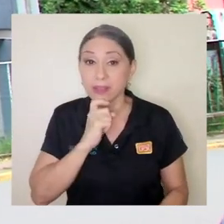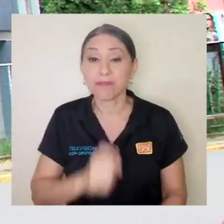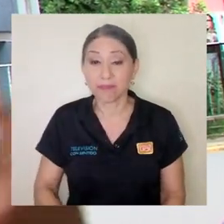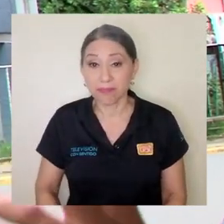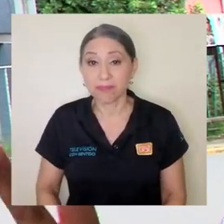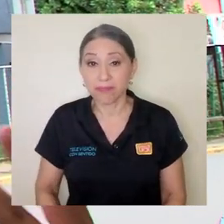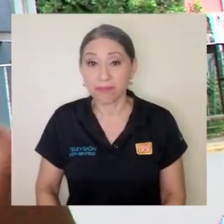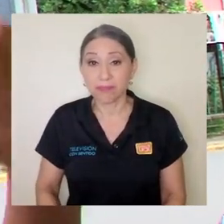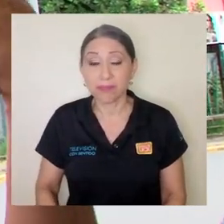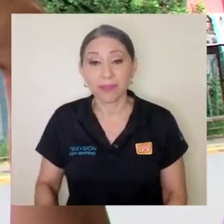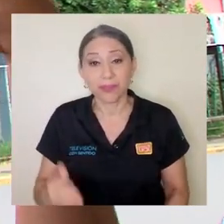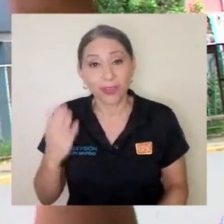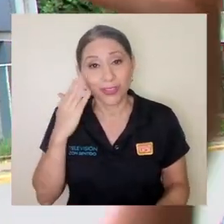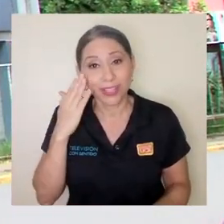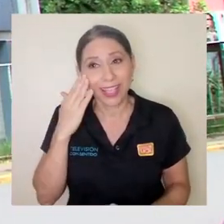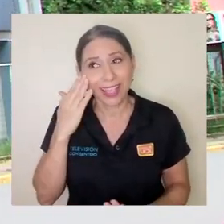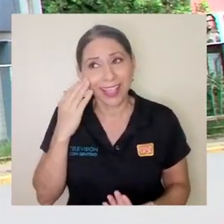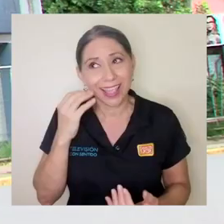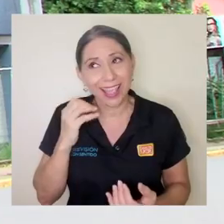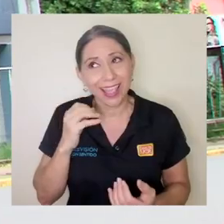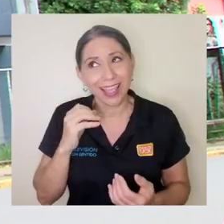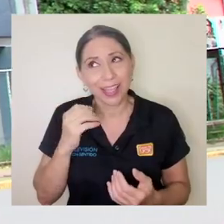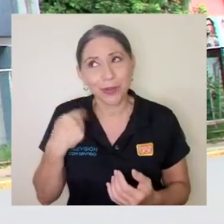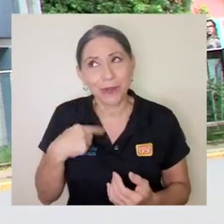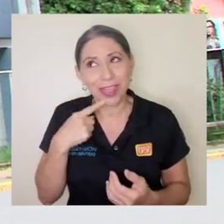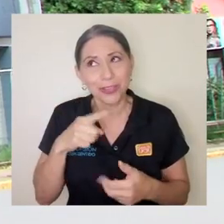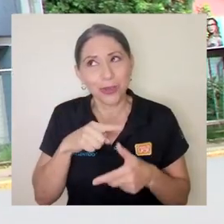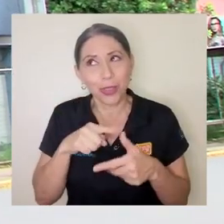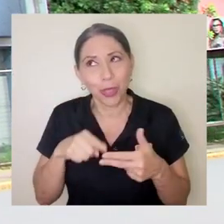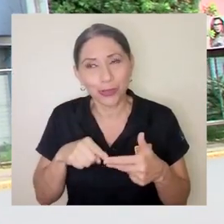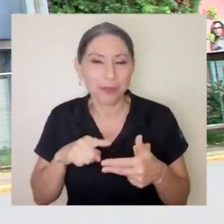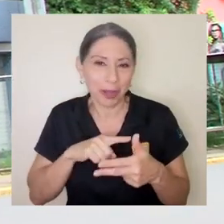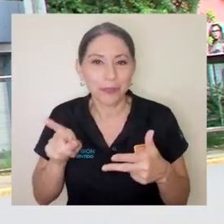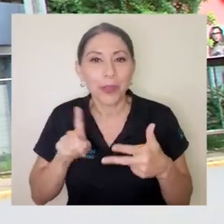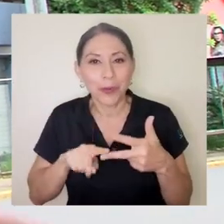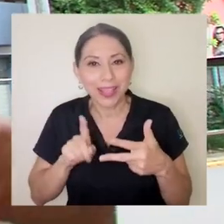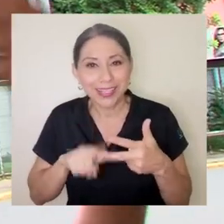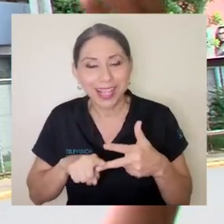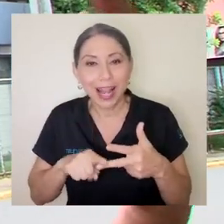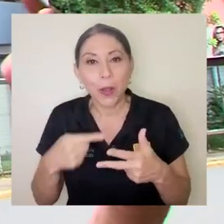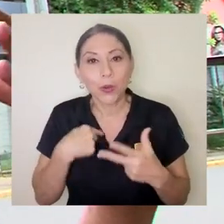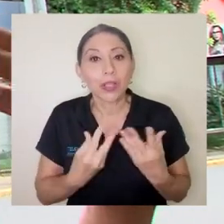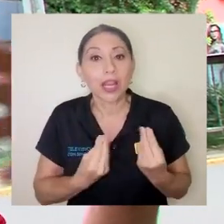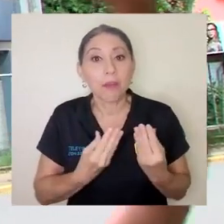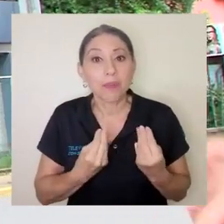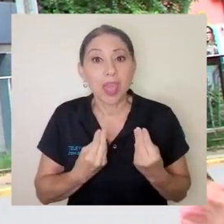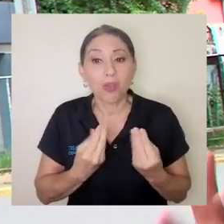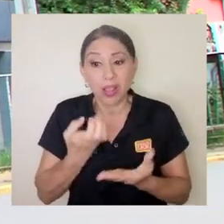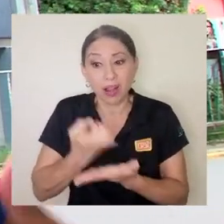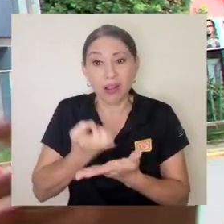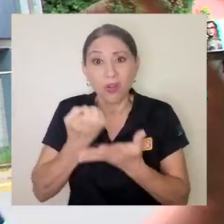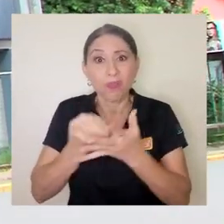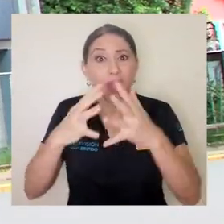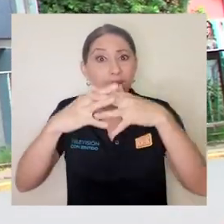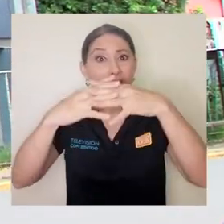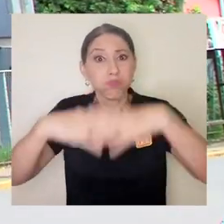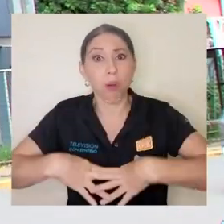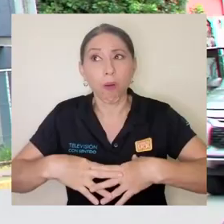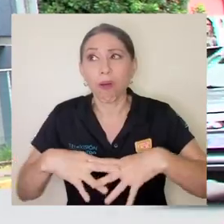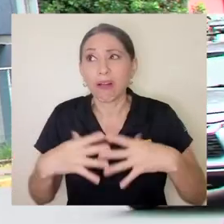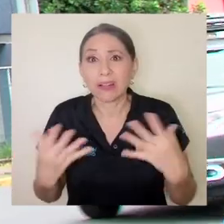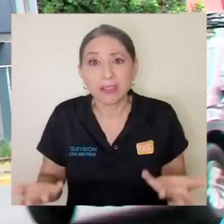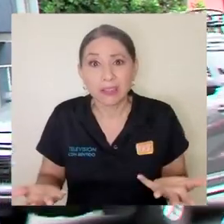y yo sé que eran dos pero una tercera es que uno tiene miedo a que haya un colapso económico, lo va a haber